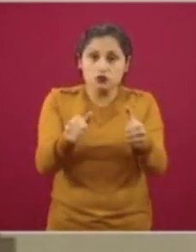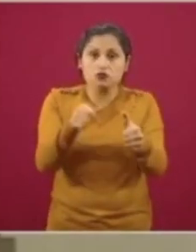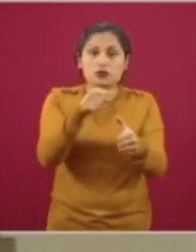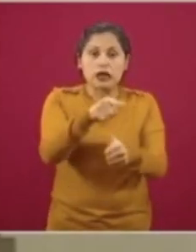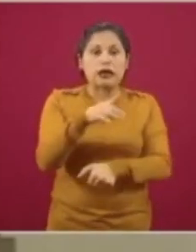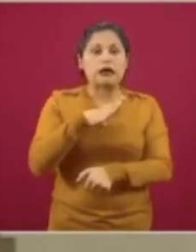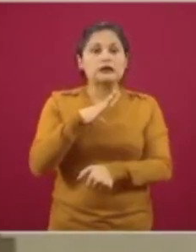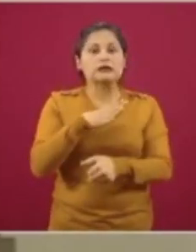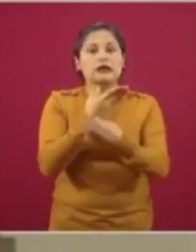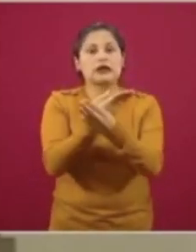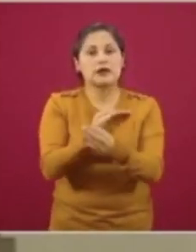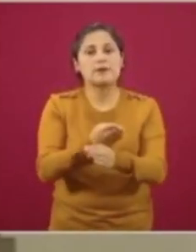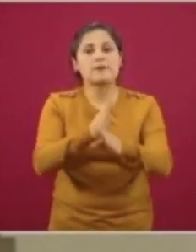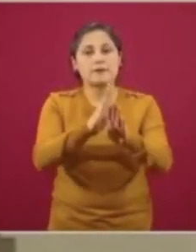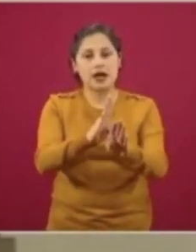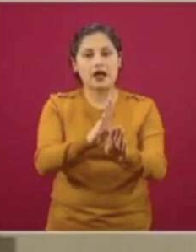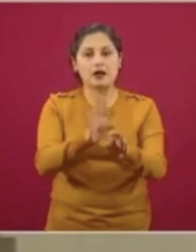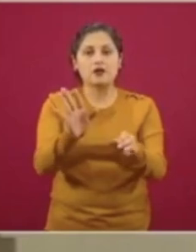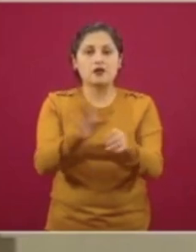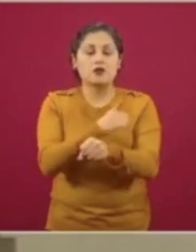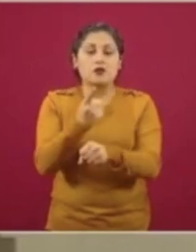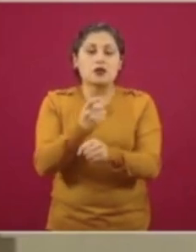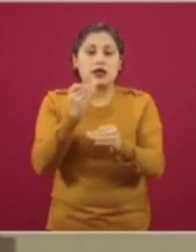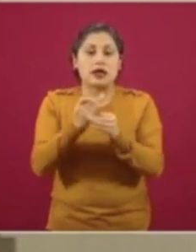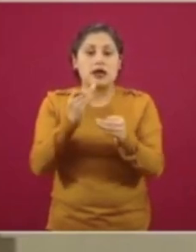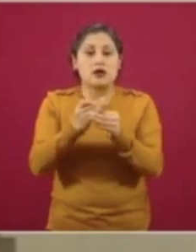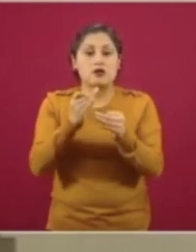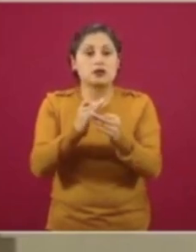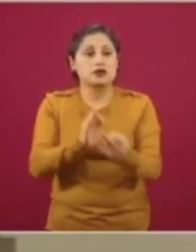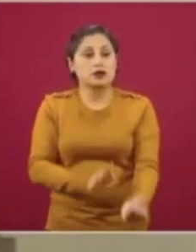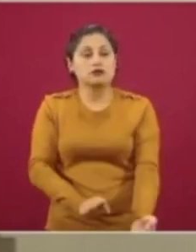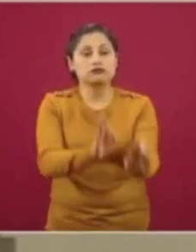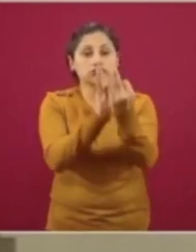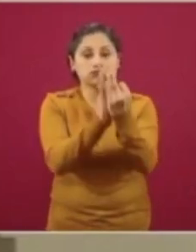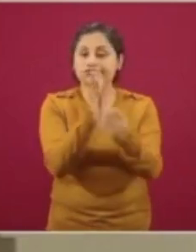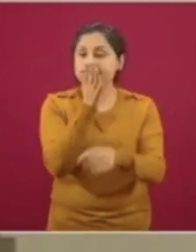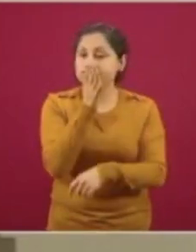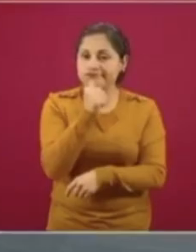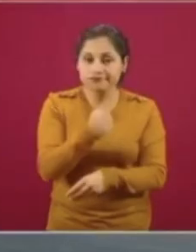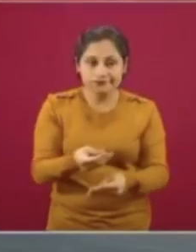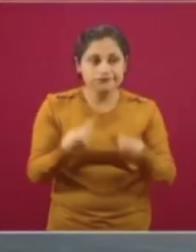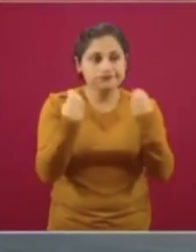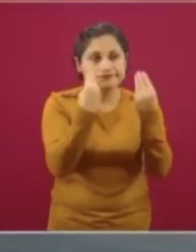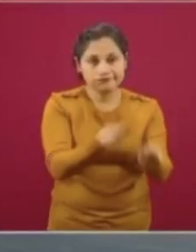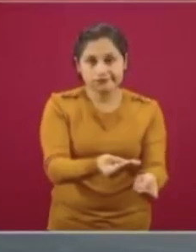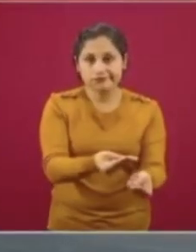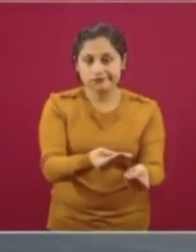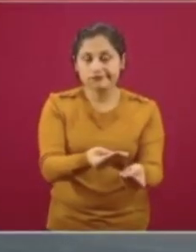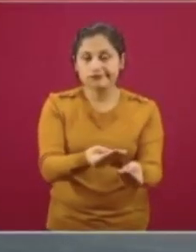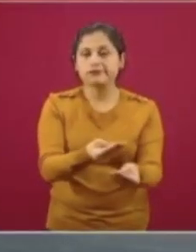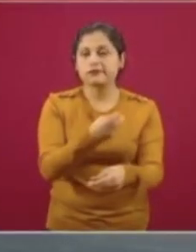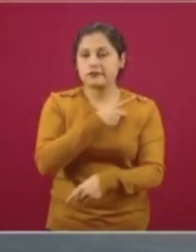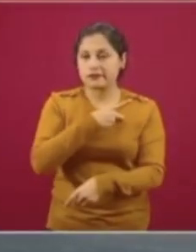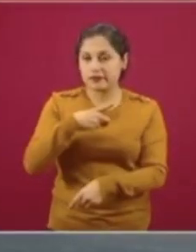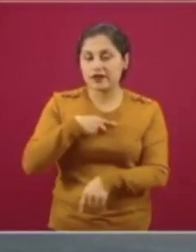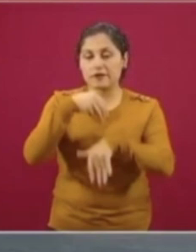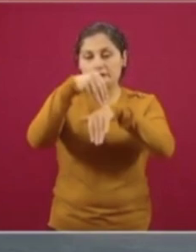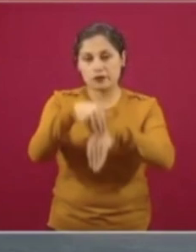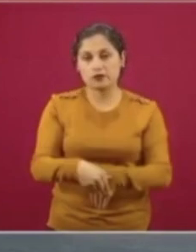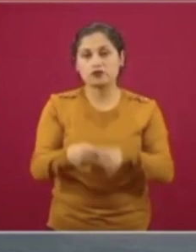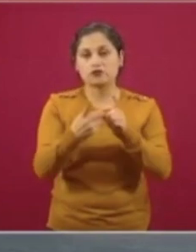bancaria por el tema de la contingencia sanitaria y de las medidas de sana distancia para evitar